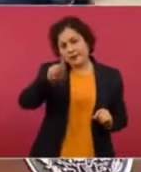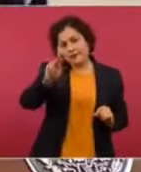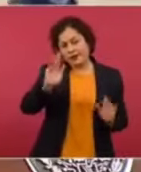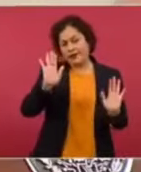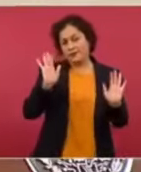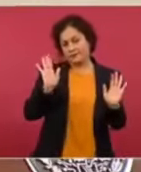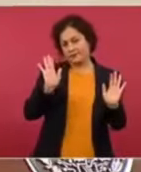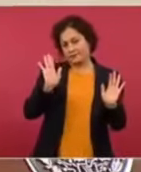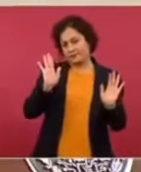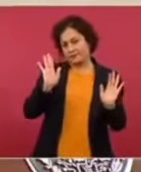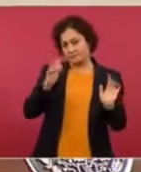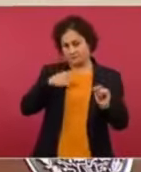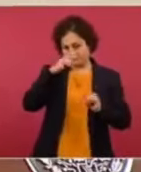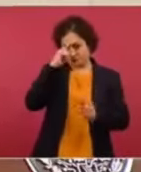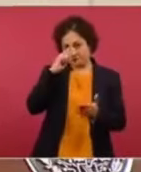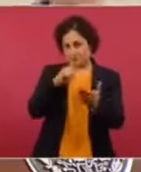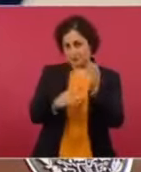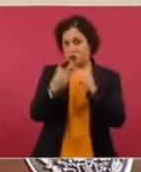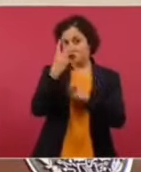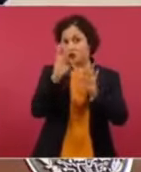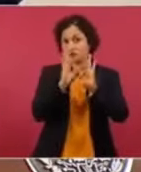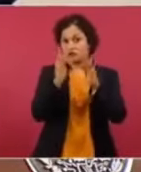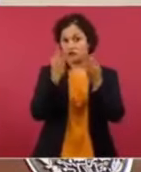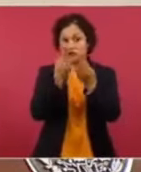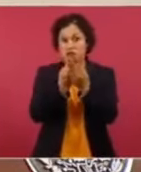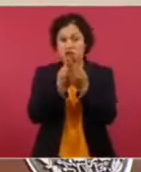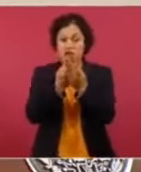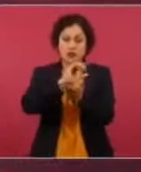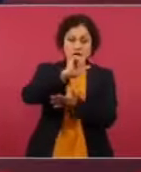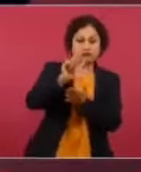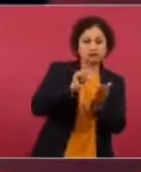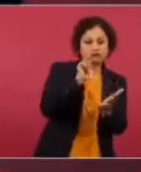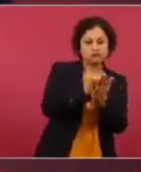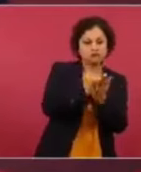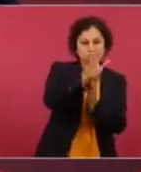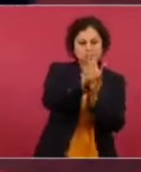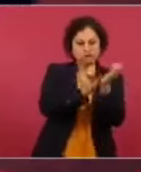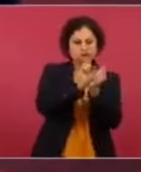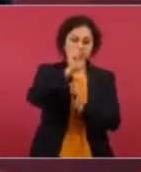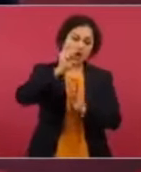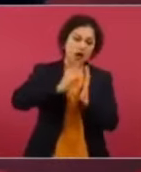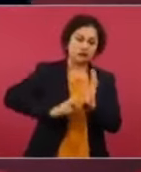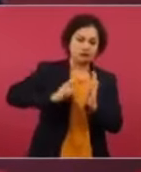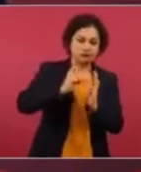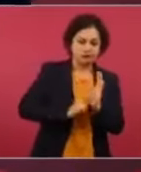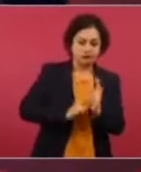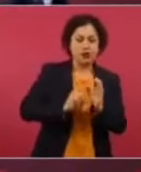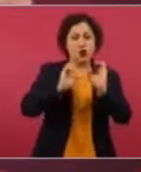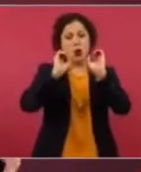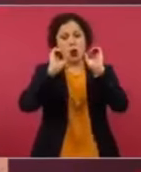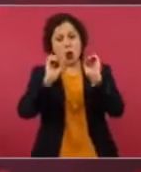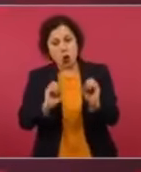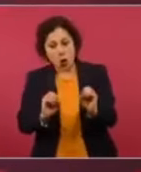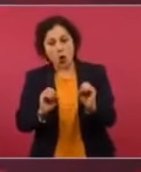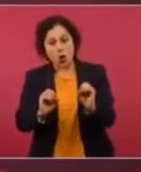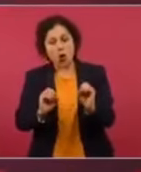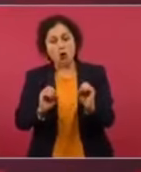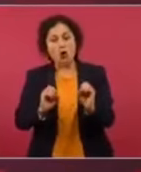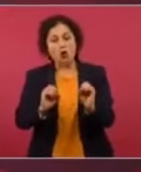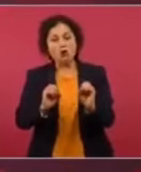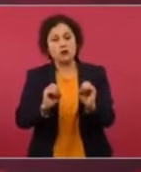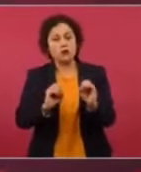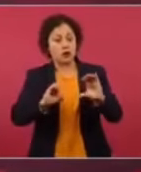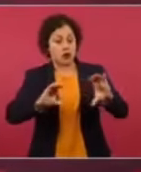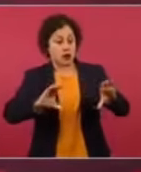reforma constitucional o que se tenga mayoría de ministros, mujeres y